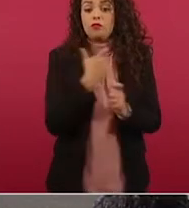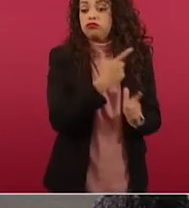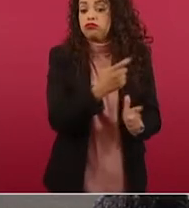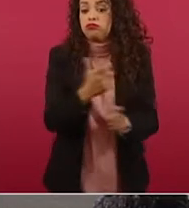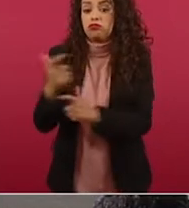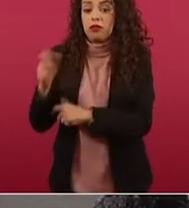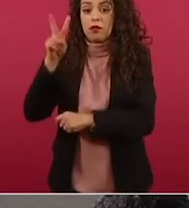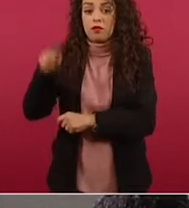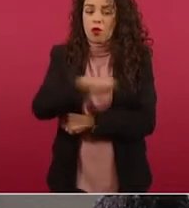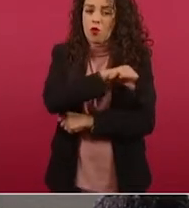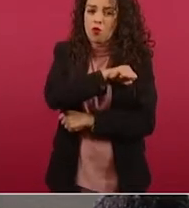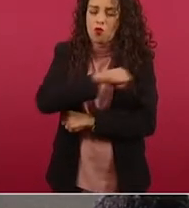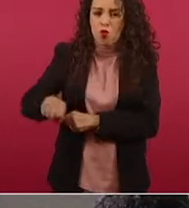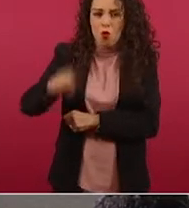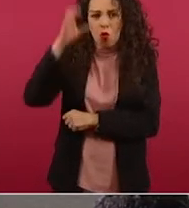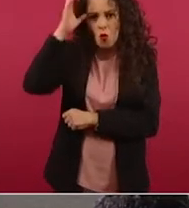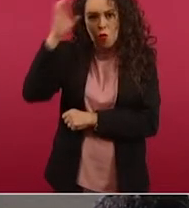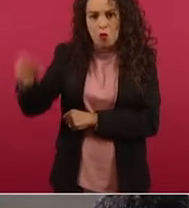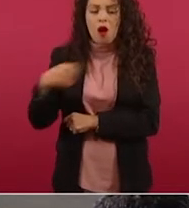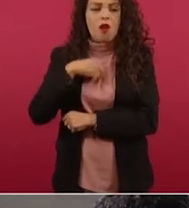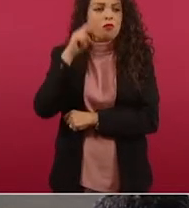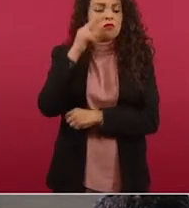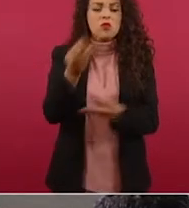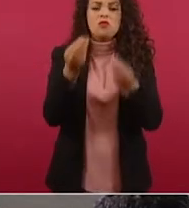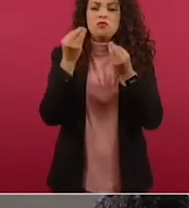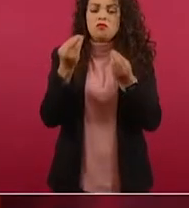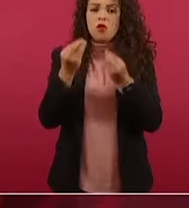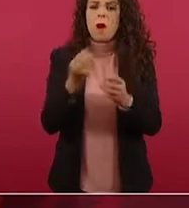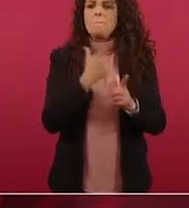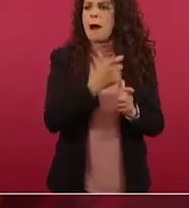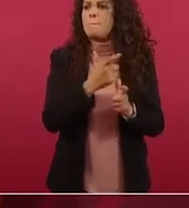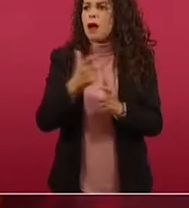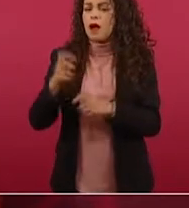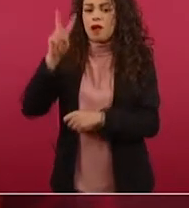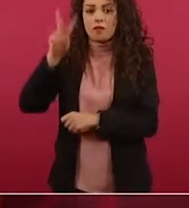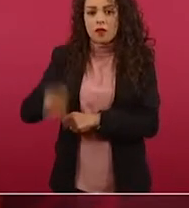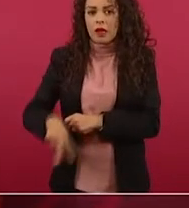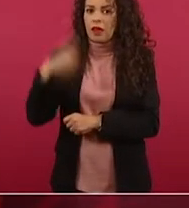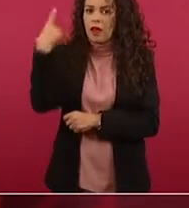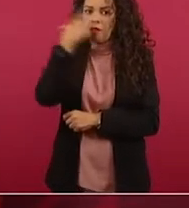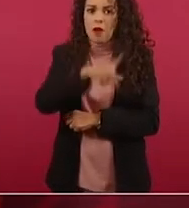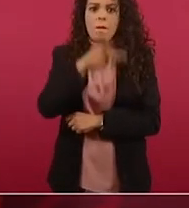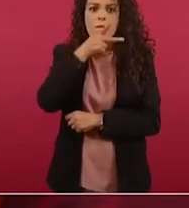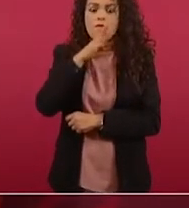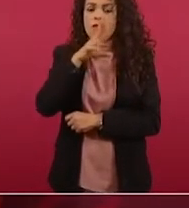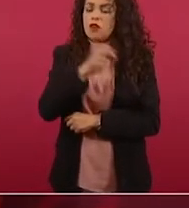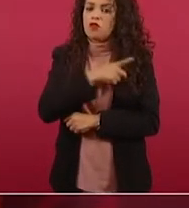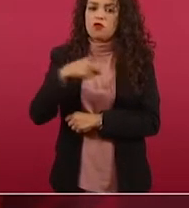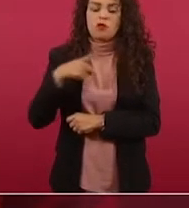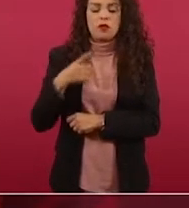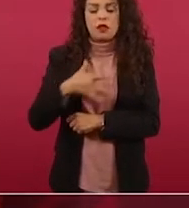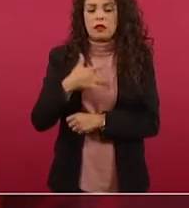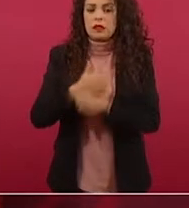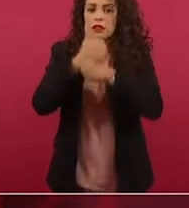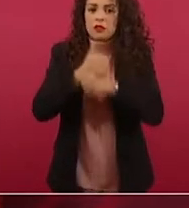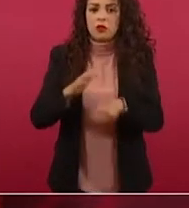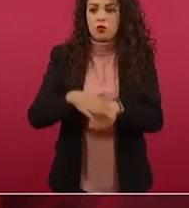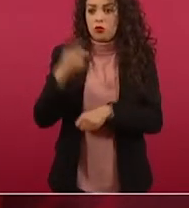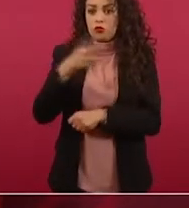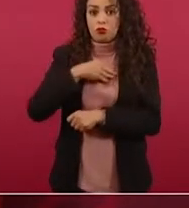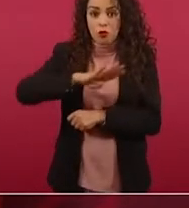maldad. Hemos visto demasiados tiroteos, ningún padre debería tener que soportar el dolor de enterrar a su hijo. Y precisamente,